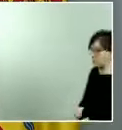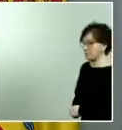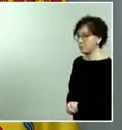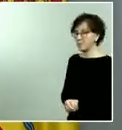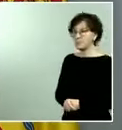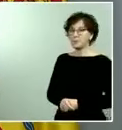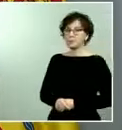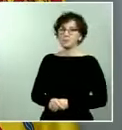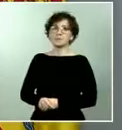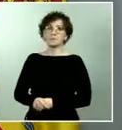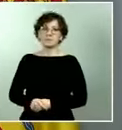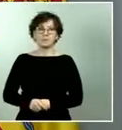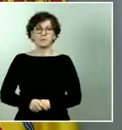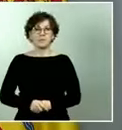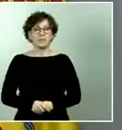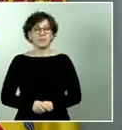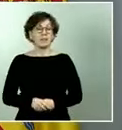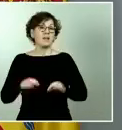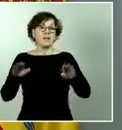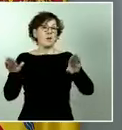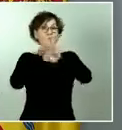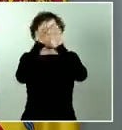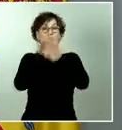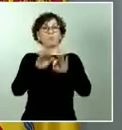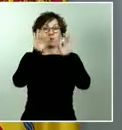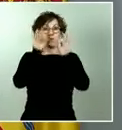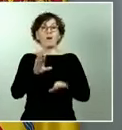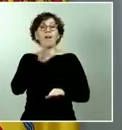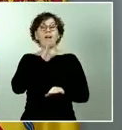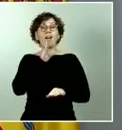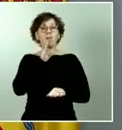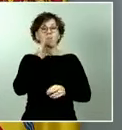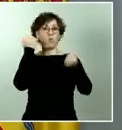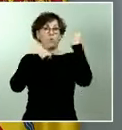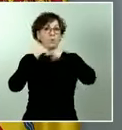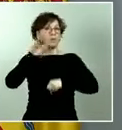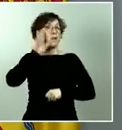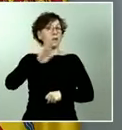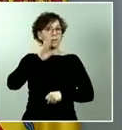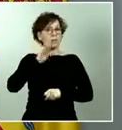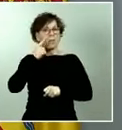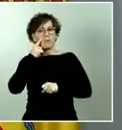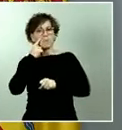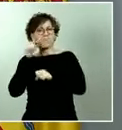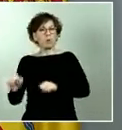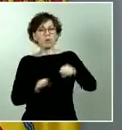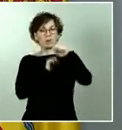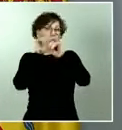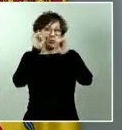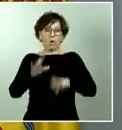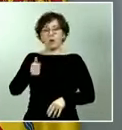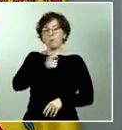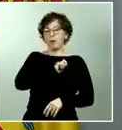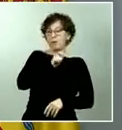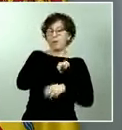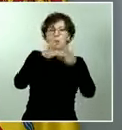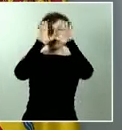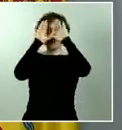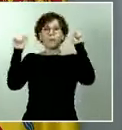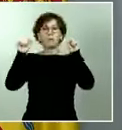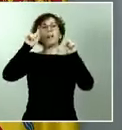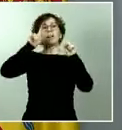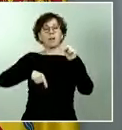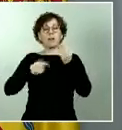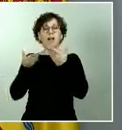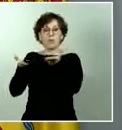conductas delictivas, también importante, policía y Guardia Civil, dando la asistencia a las personas vulnerables de